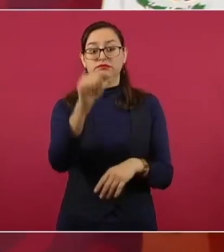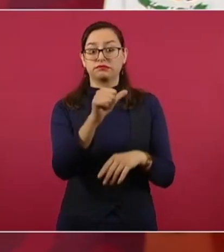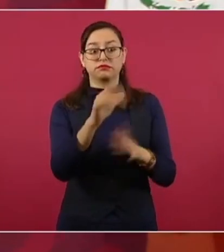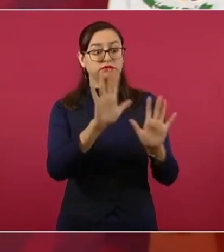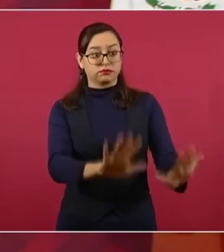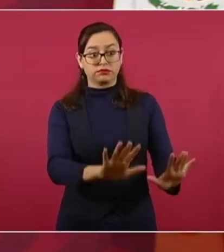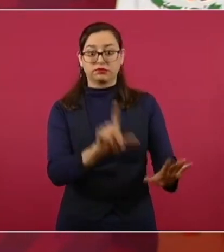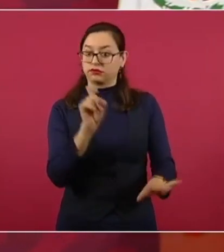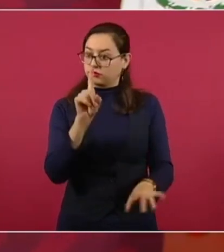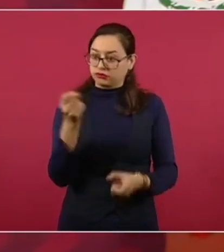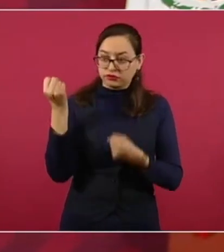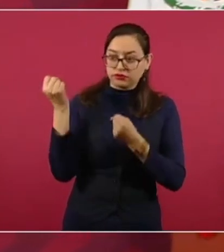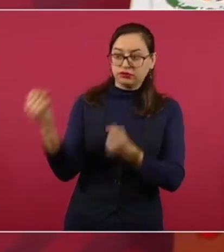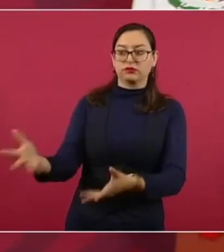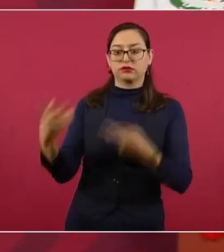requiere a la gente.